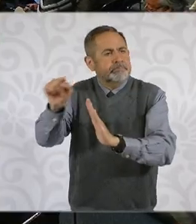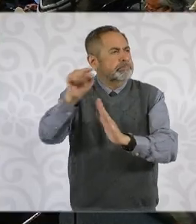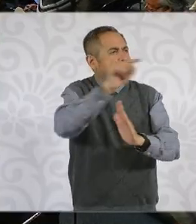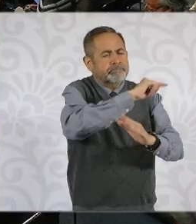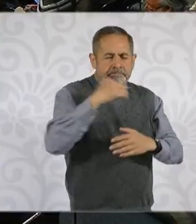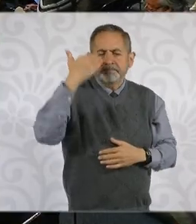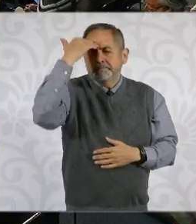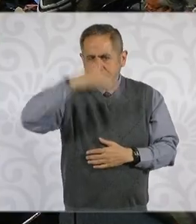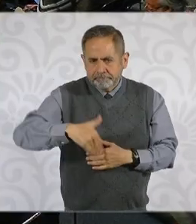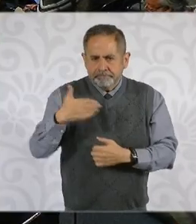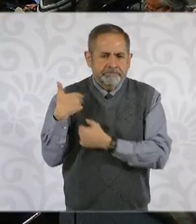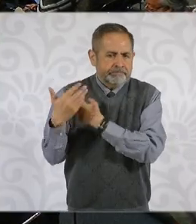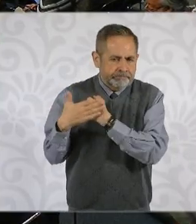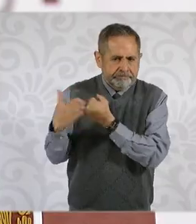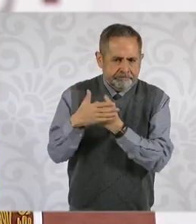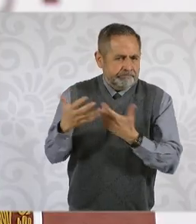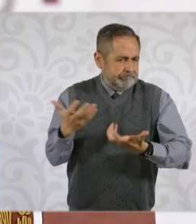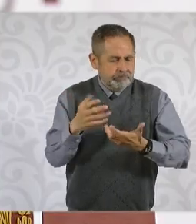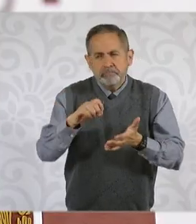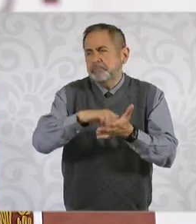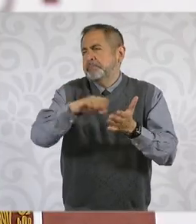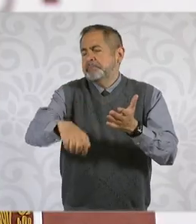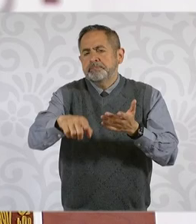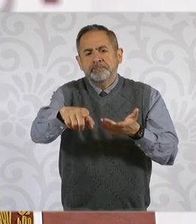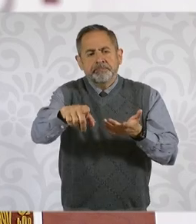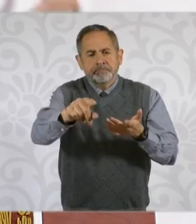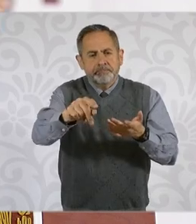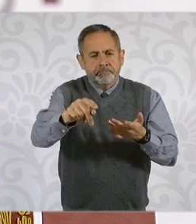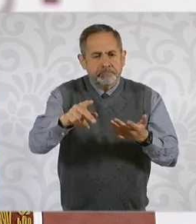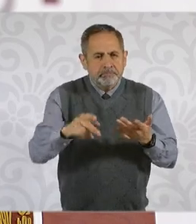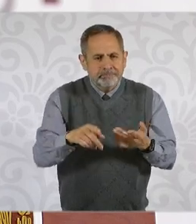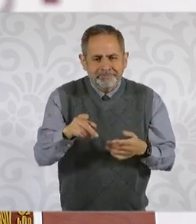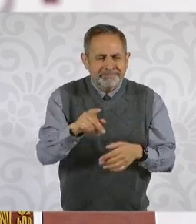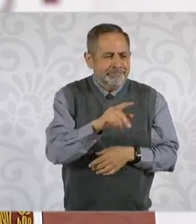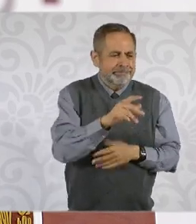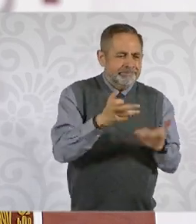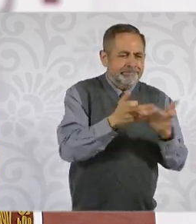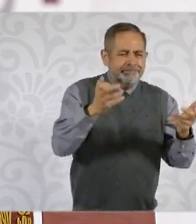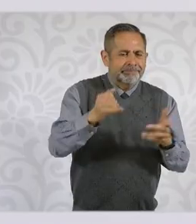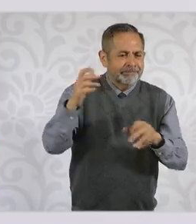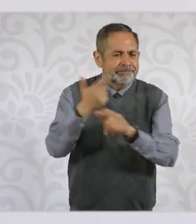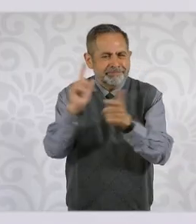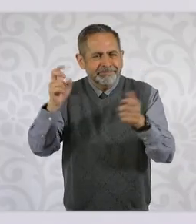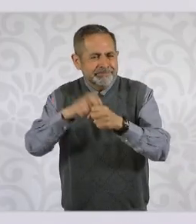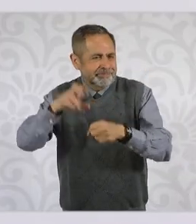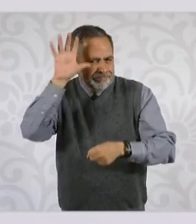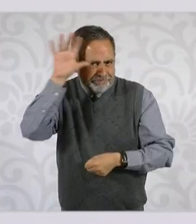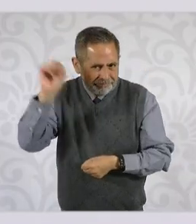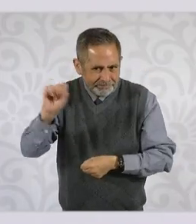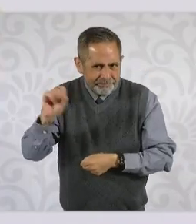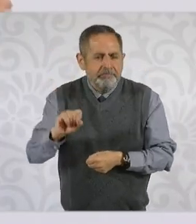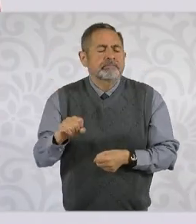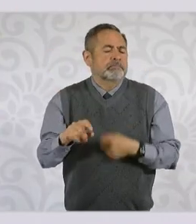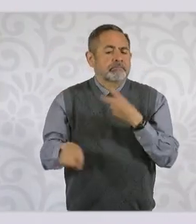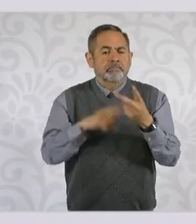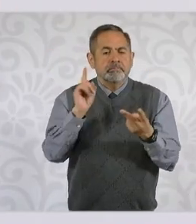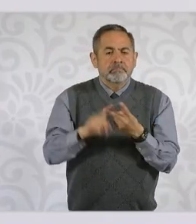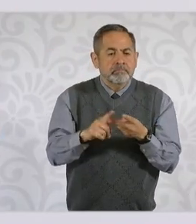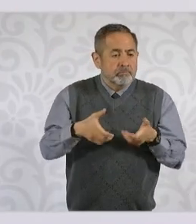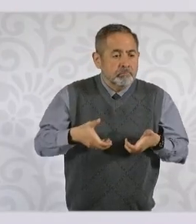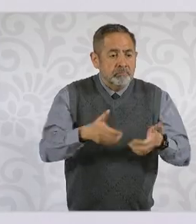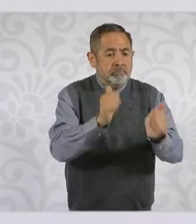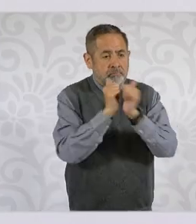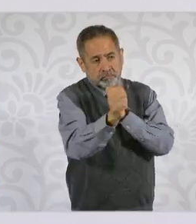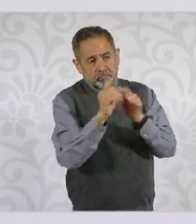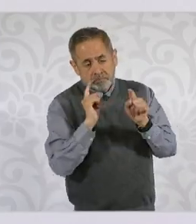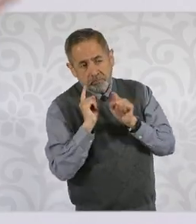que se van a realizar, por ejemplo, el Tierra y Libertad en Morelos, el distribuidor vial que